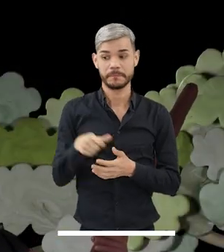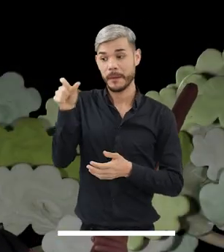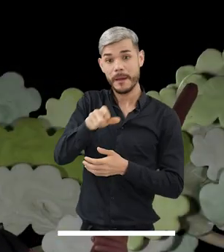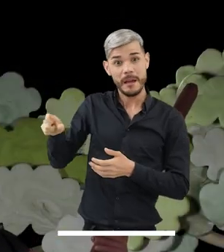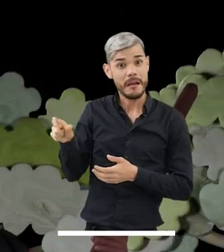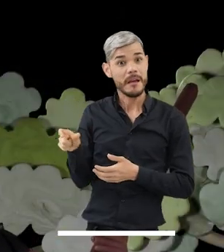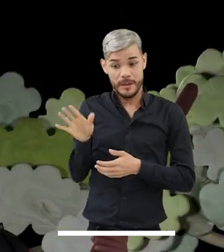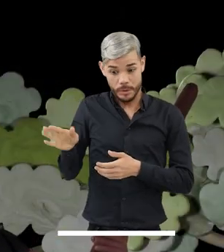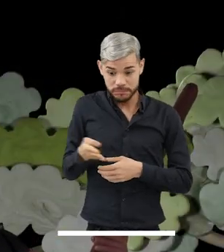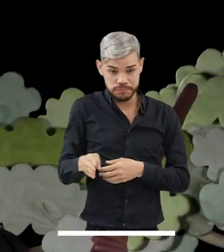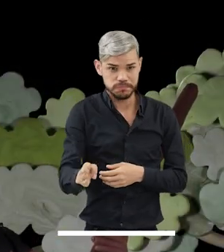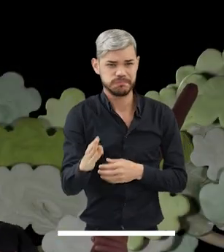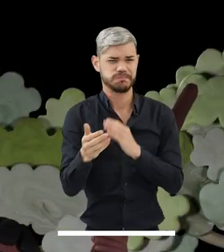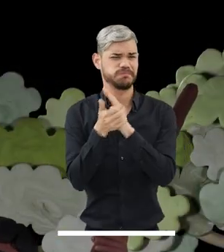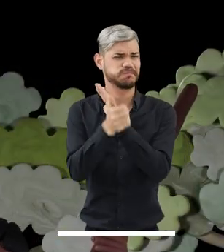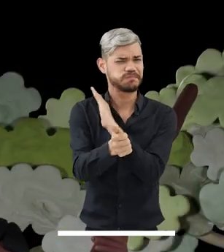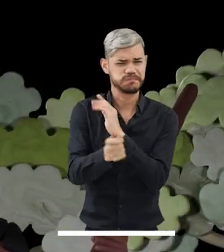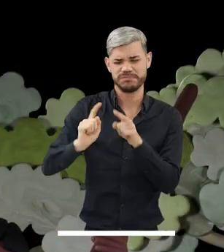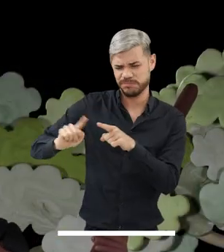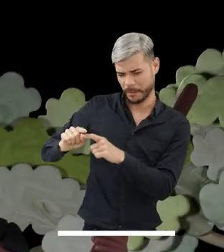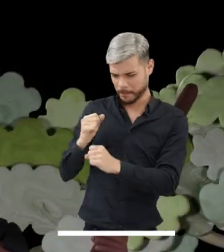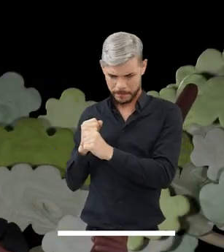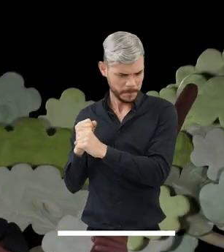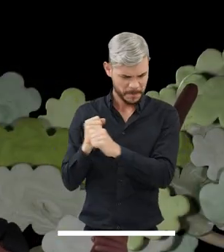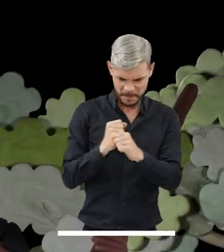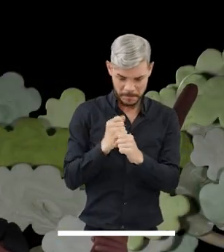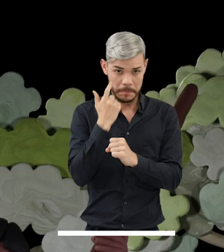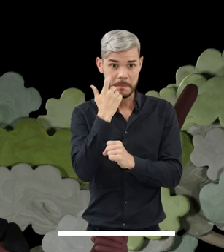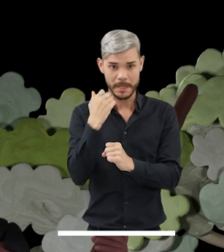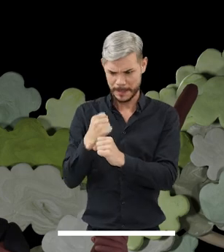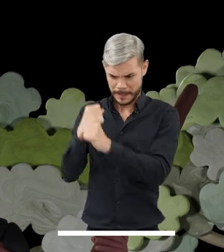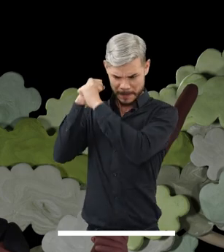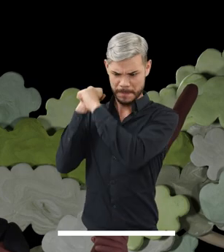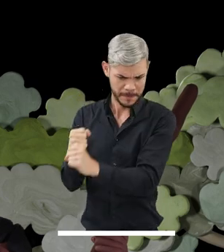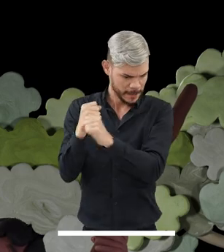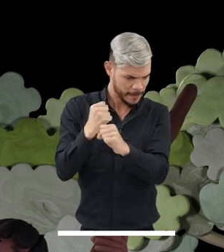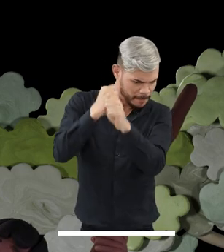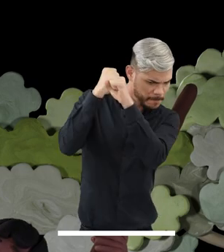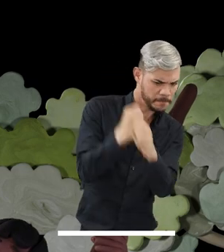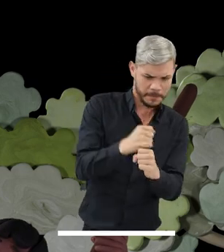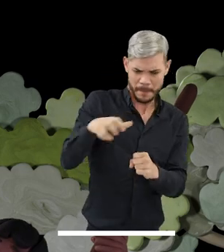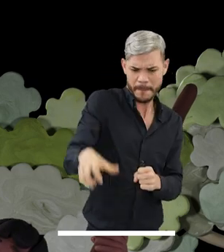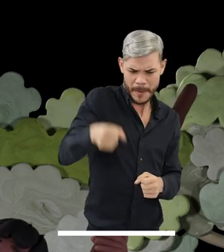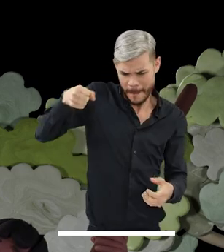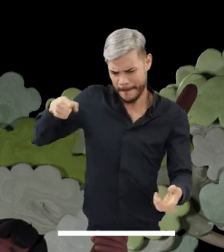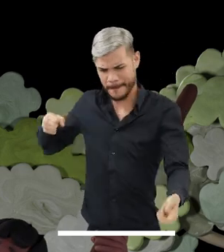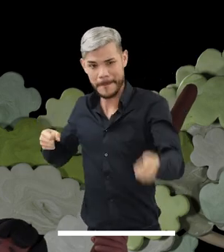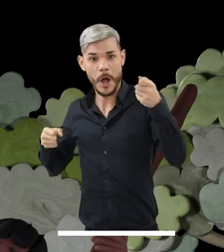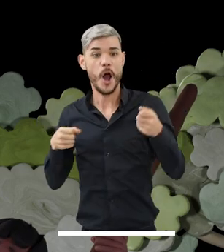Muchos pescadores destacan por su destreza para pescar con arco y flecha y también con arpón.